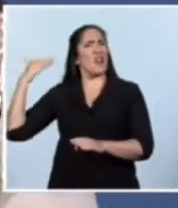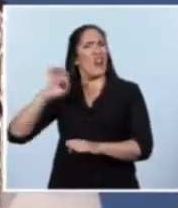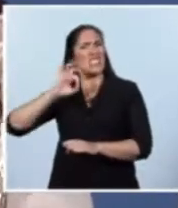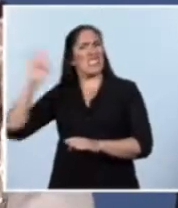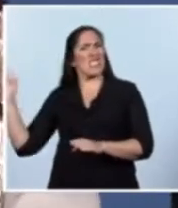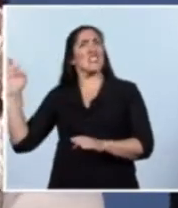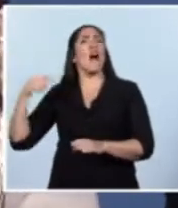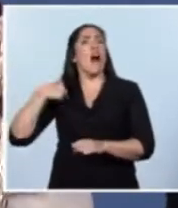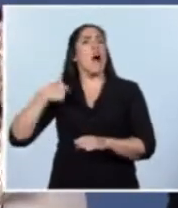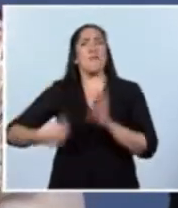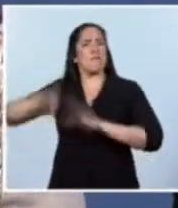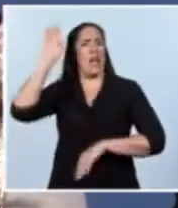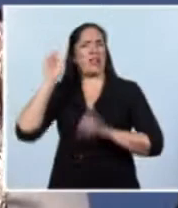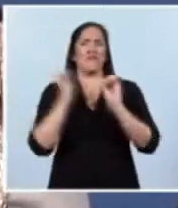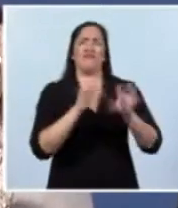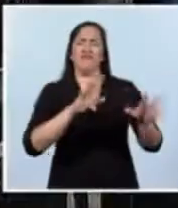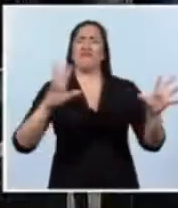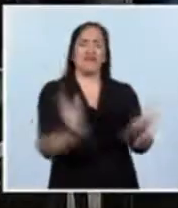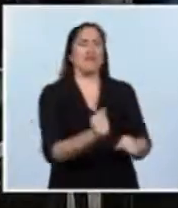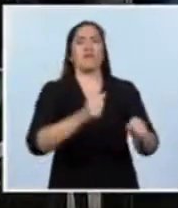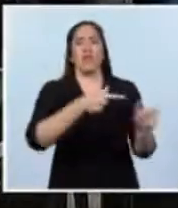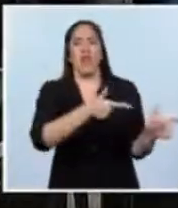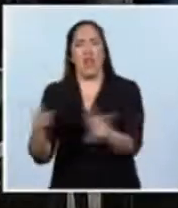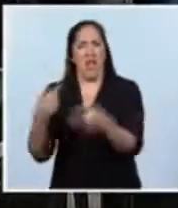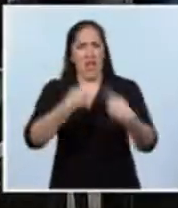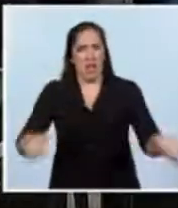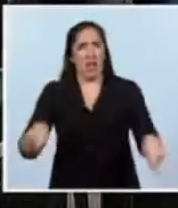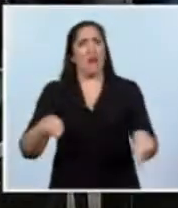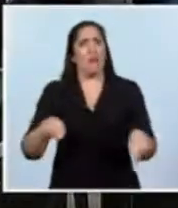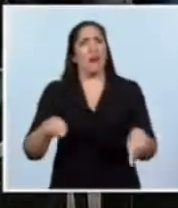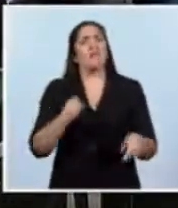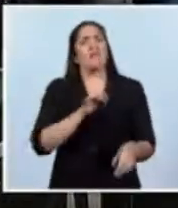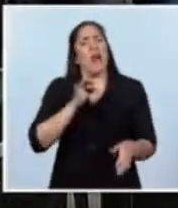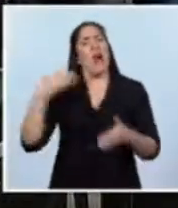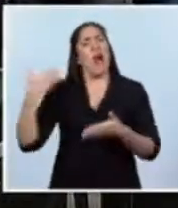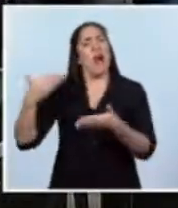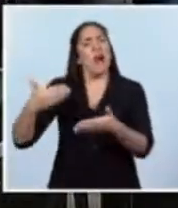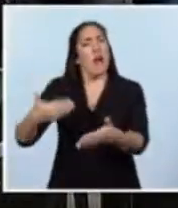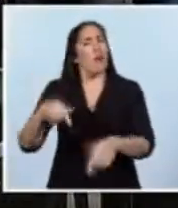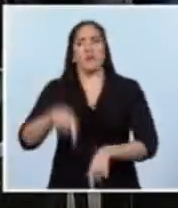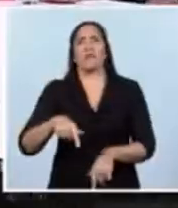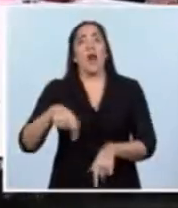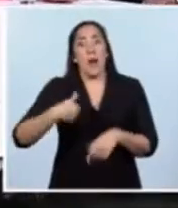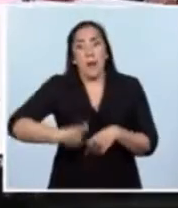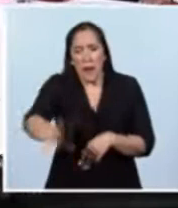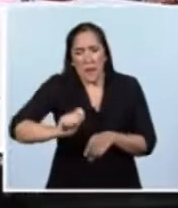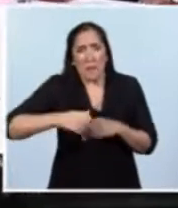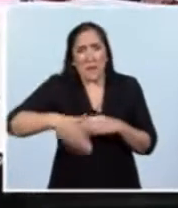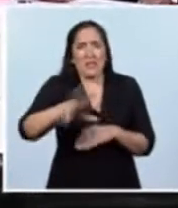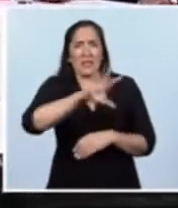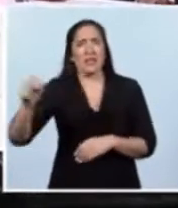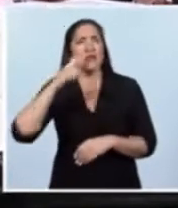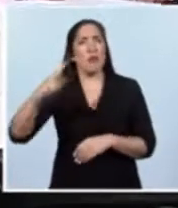ninguna otra etapa. vamos a llegar en unos meses a las 300.000 armas